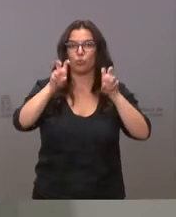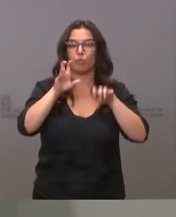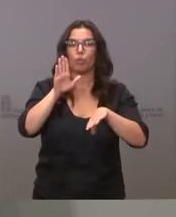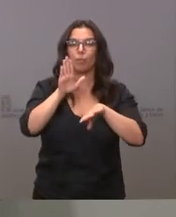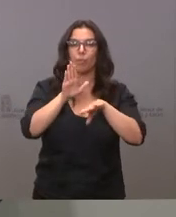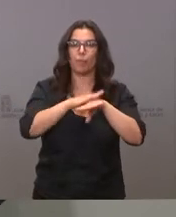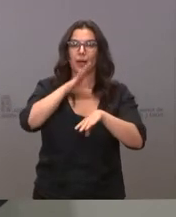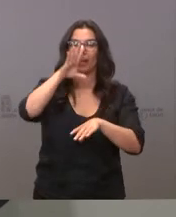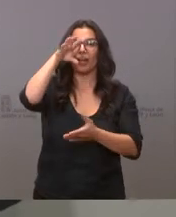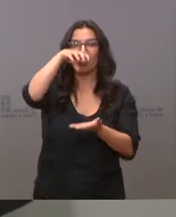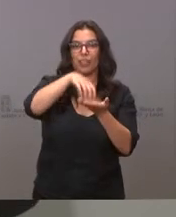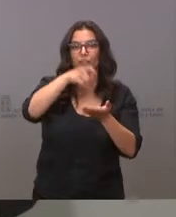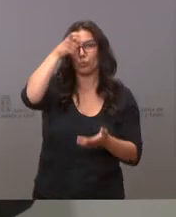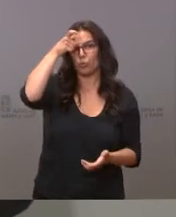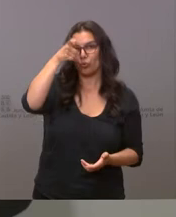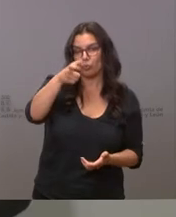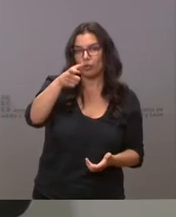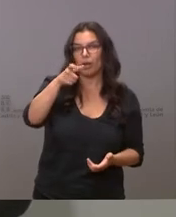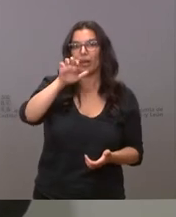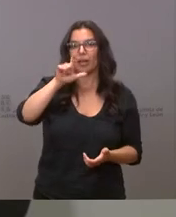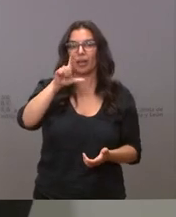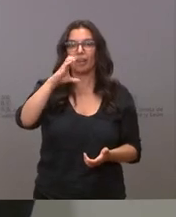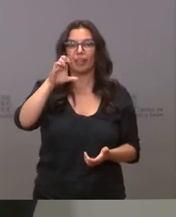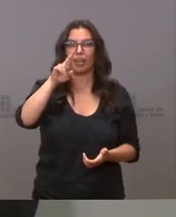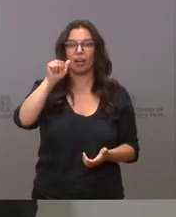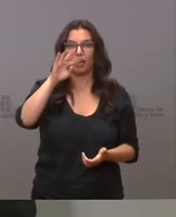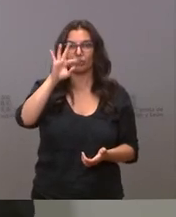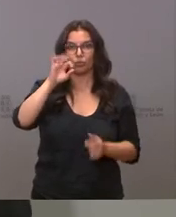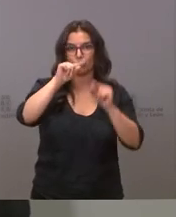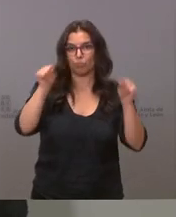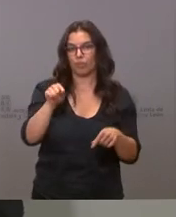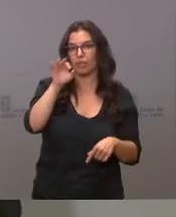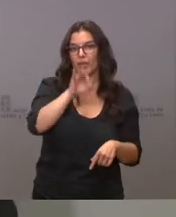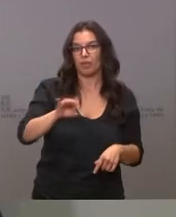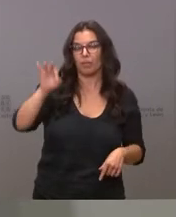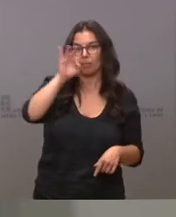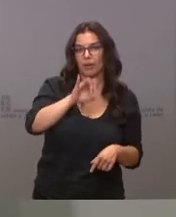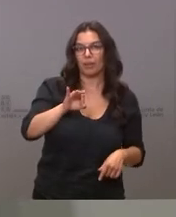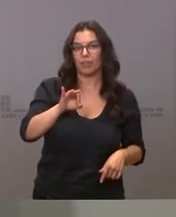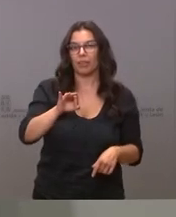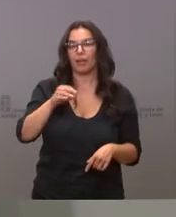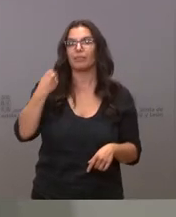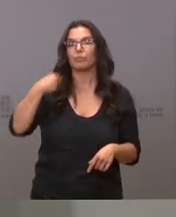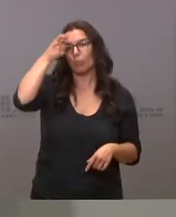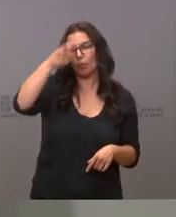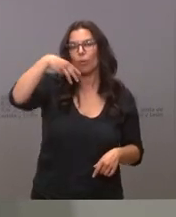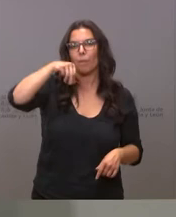centro rural del Cerrato, en la localidad Palentina, el centro rural agrupado del Cerrato, en Magaz de Pisuerga,